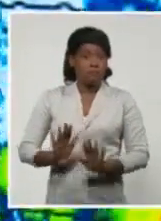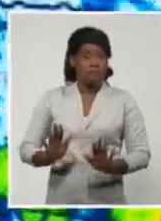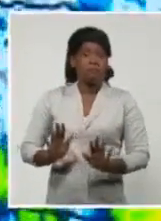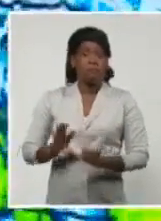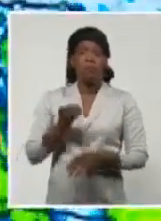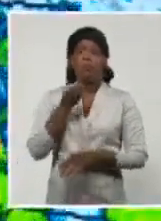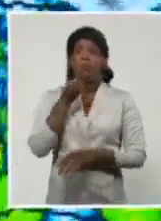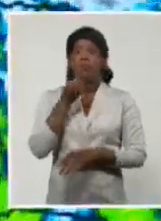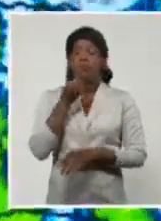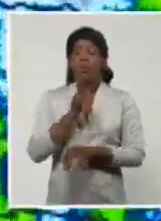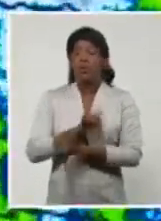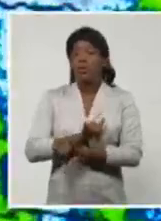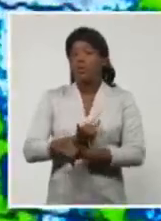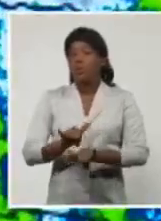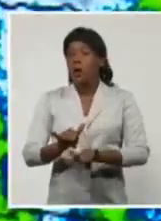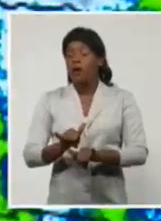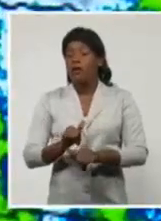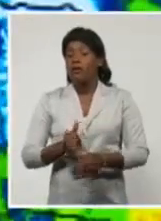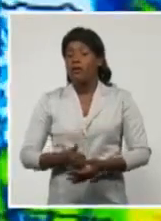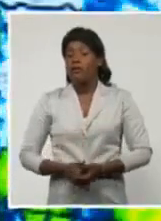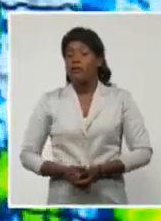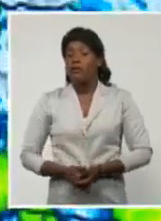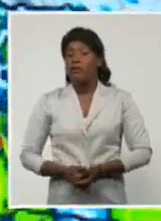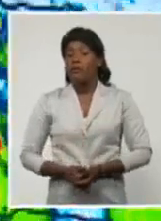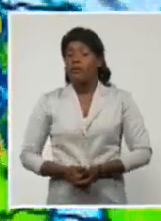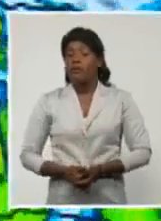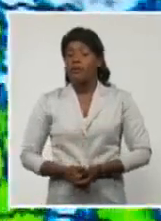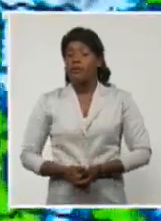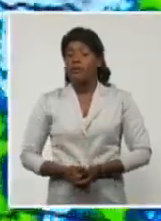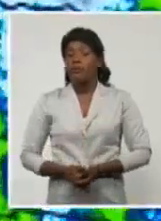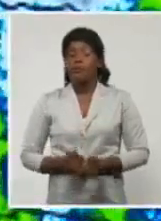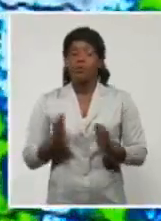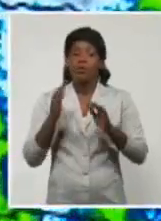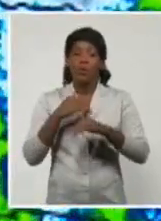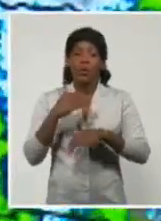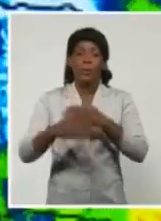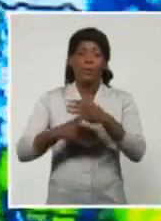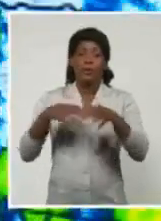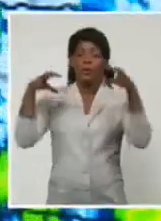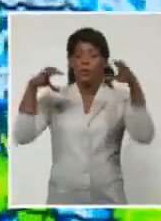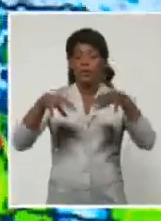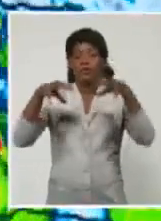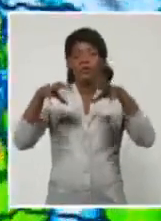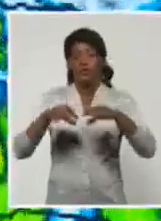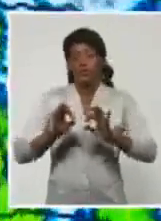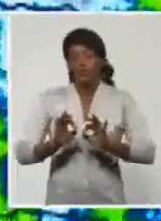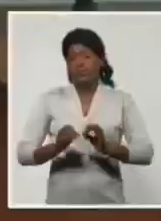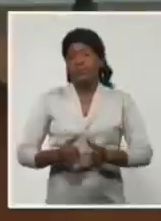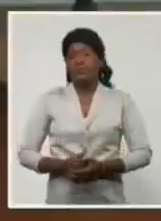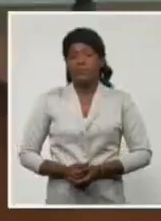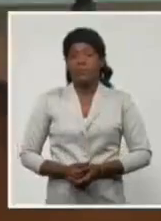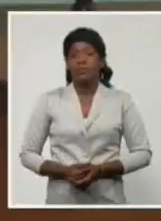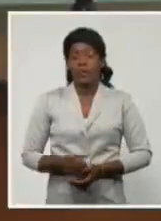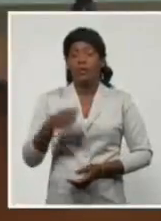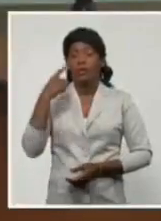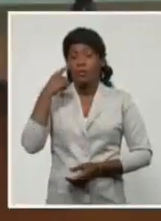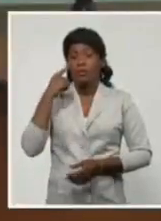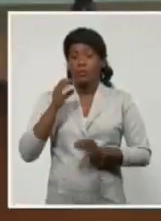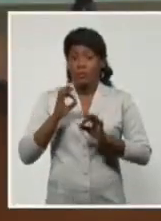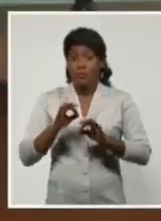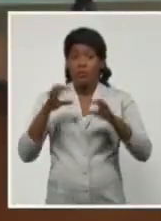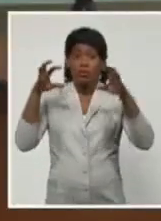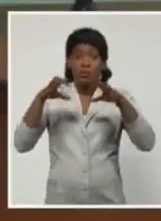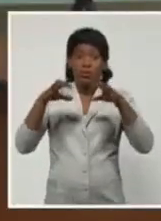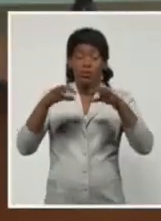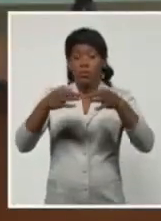digamos que no tendríamos gran problema con la lluvia. Simplemente esa es inyuntiva. Podemos tener mucha lluvia o podemos tener